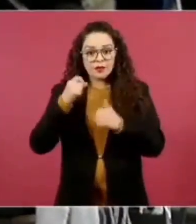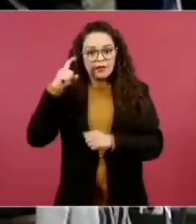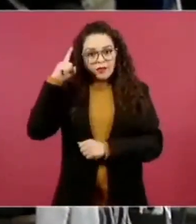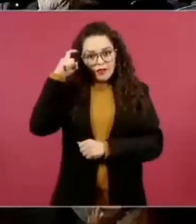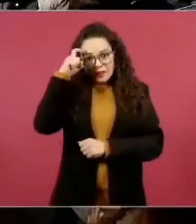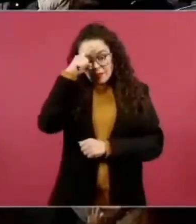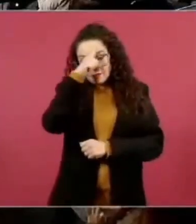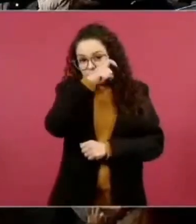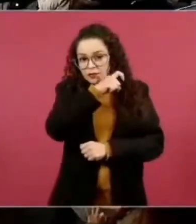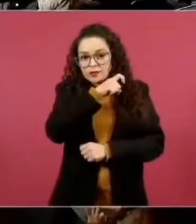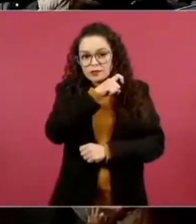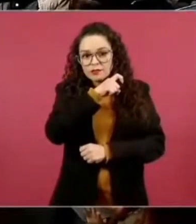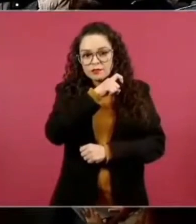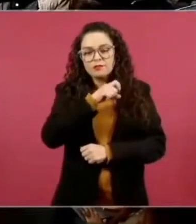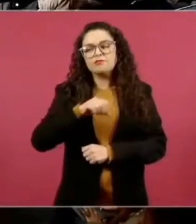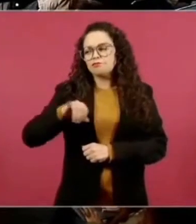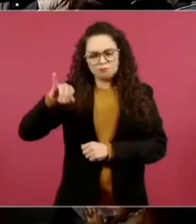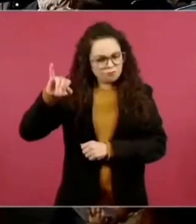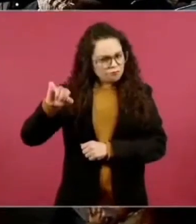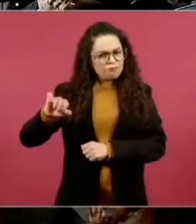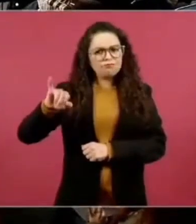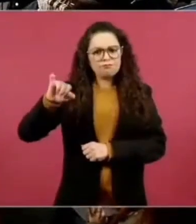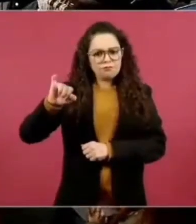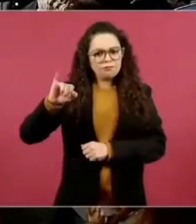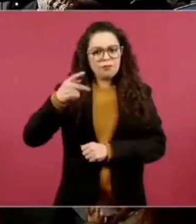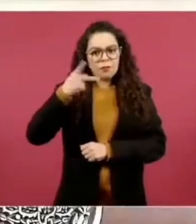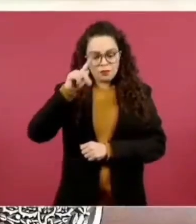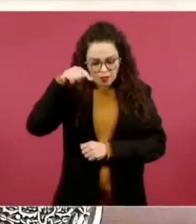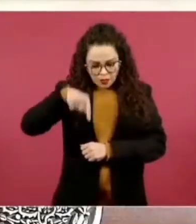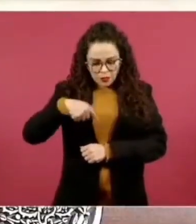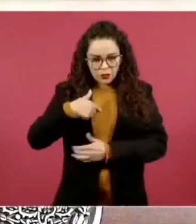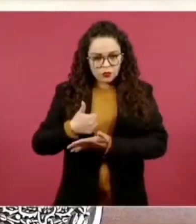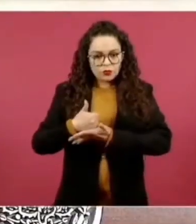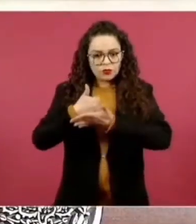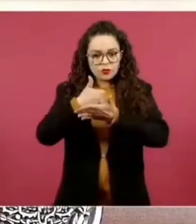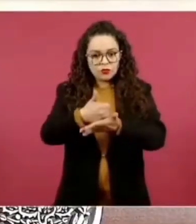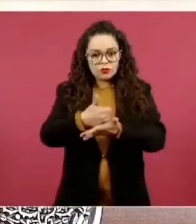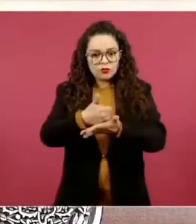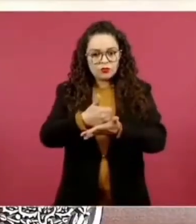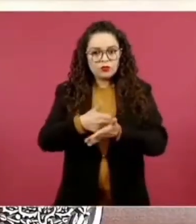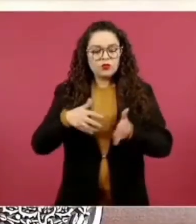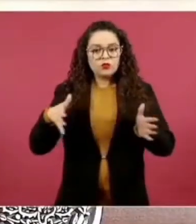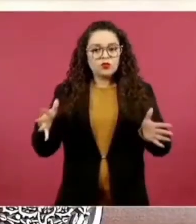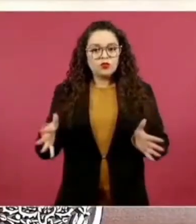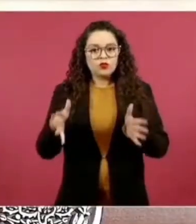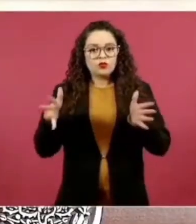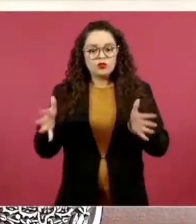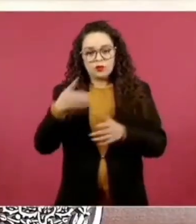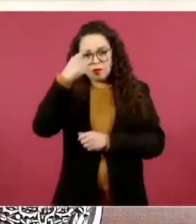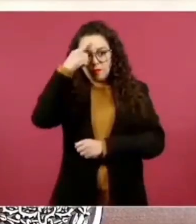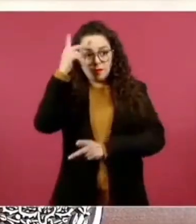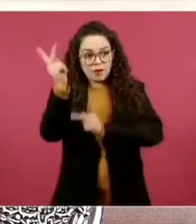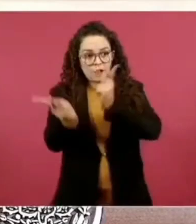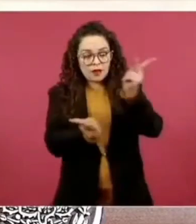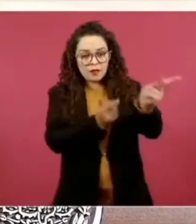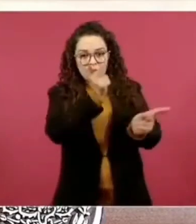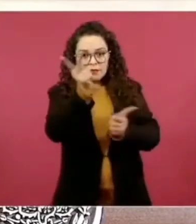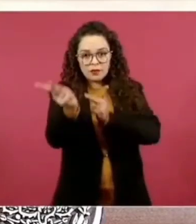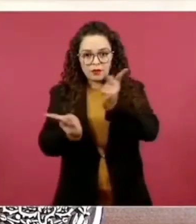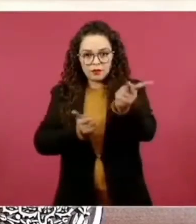lo promovemos, lo promovemos con equidad,